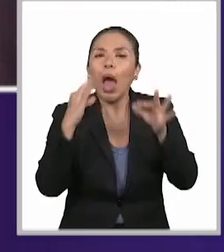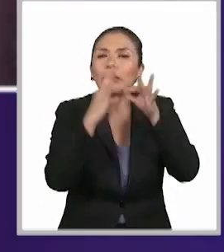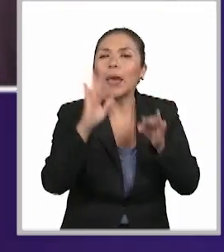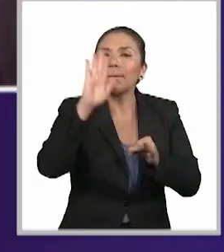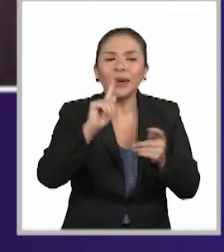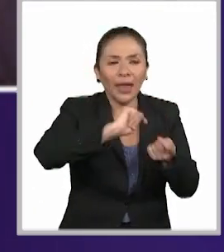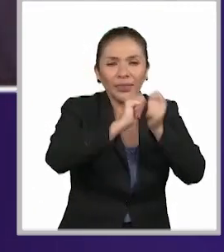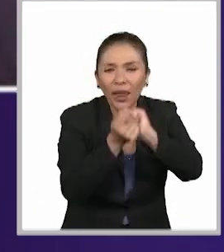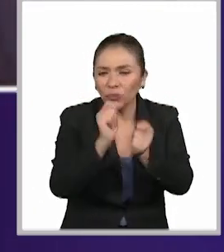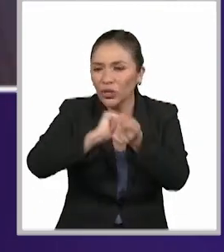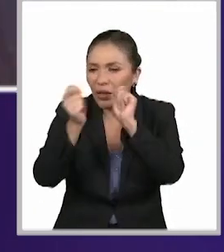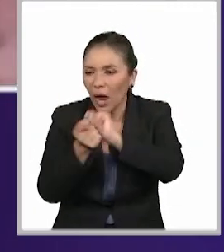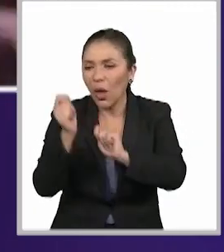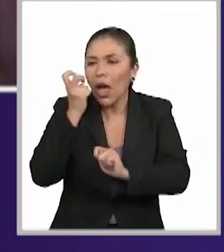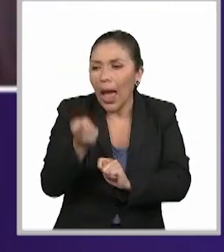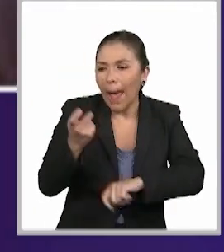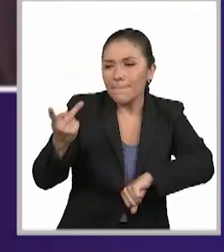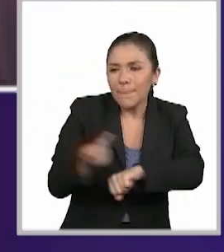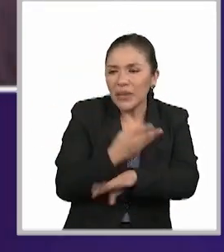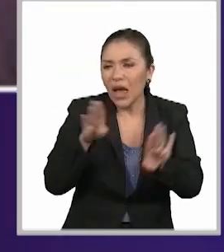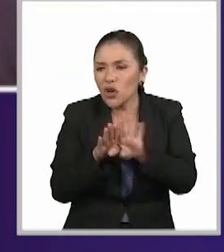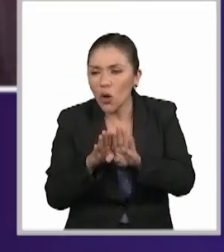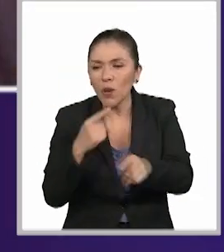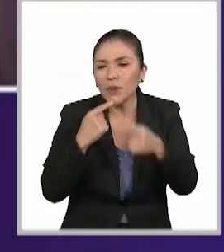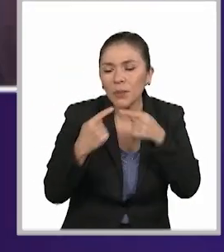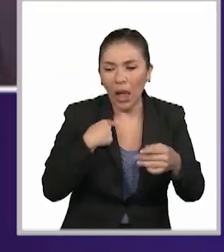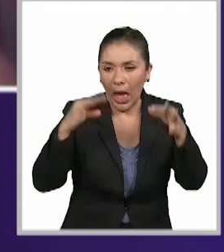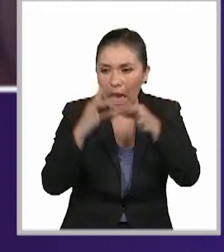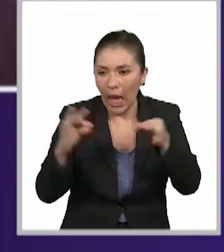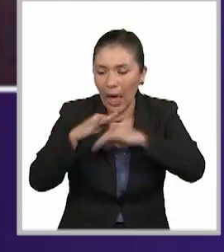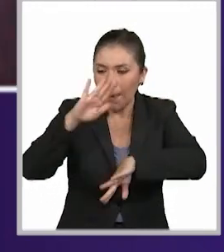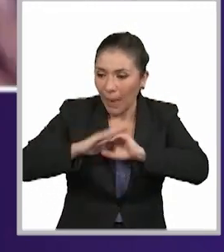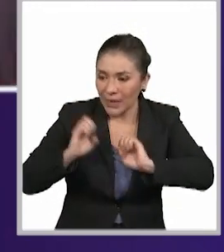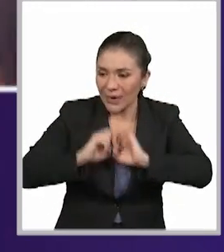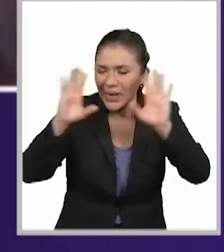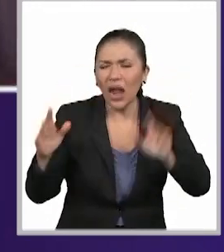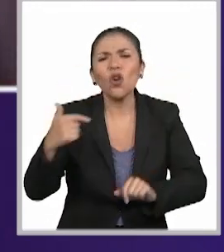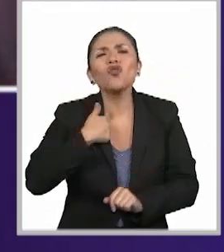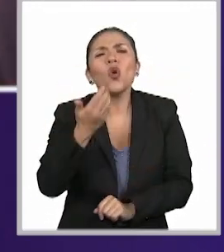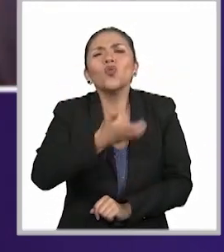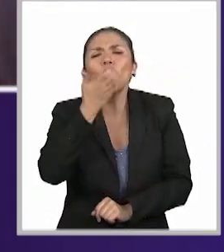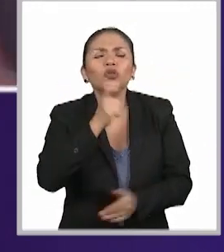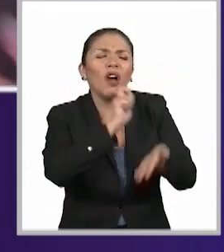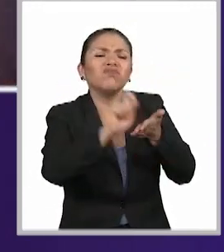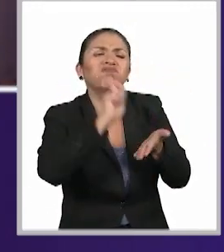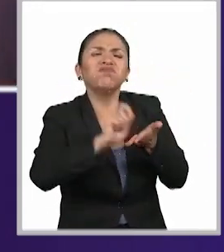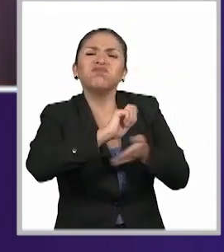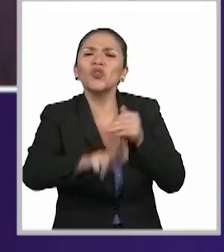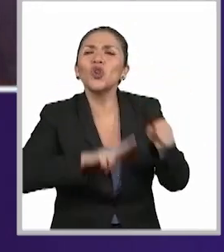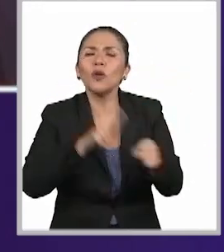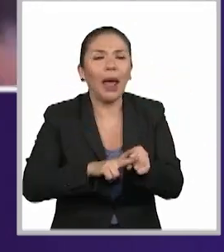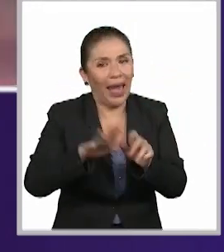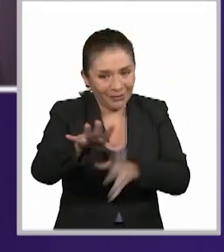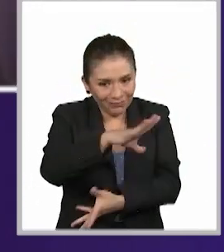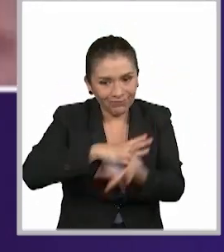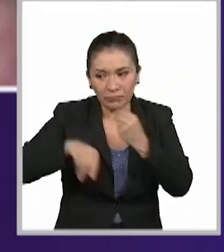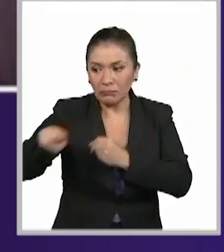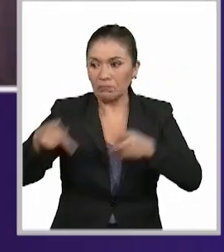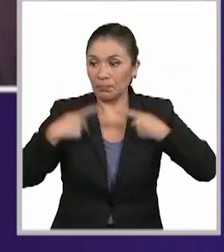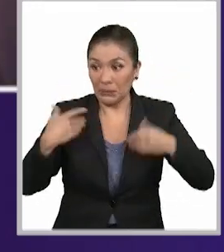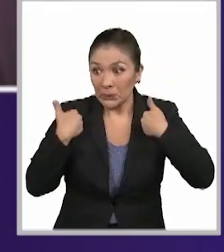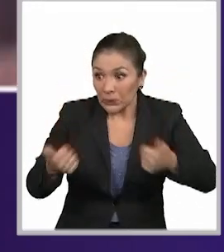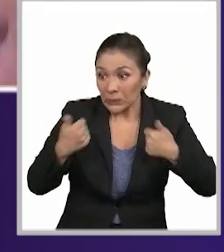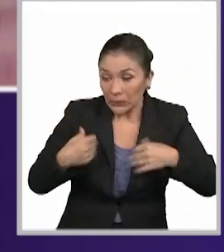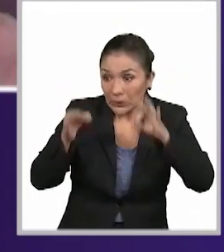traducir esos efectos y resolución que a veces ponemos en términos muy complejos, traducirlo a que la persona entienda